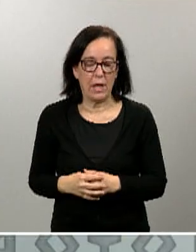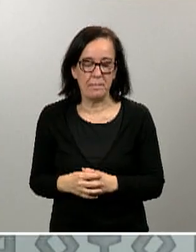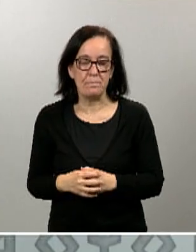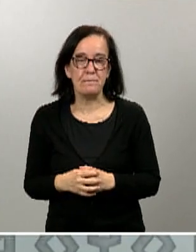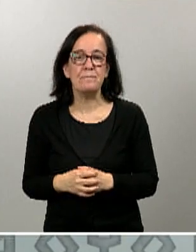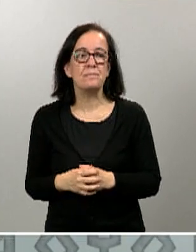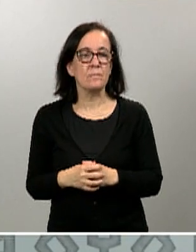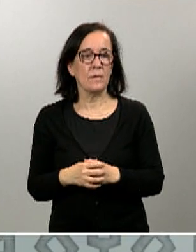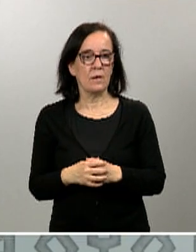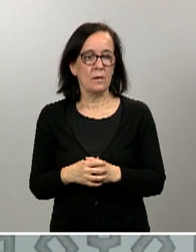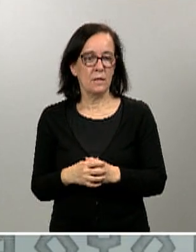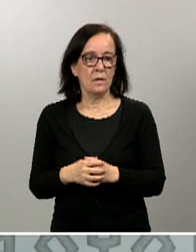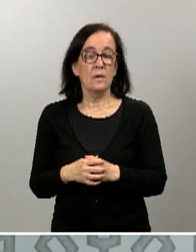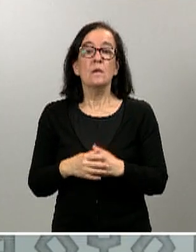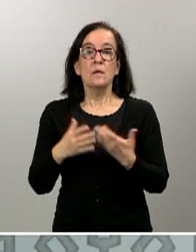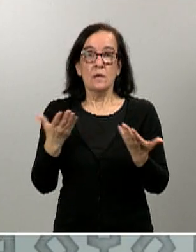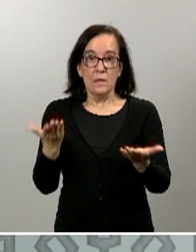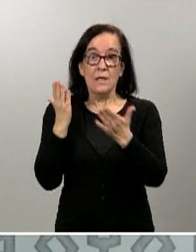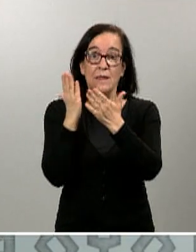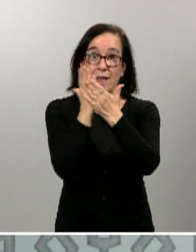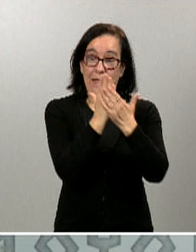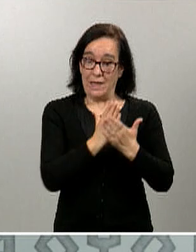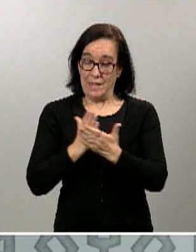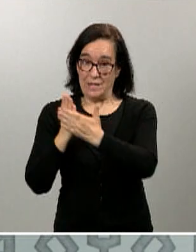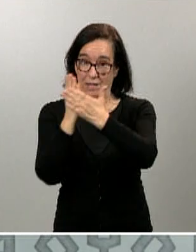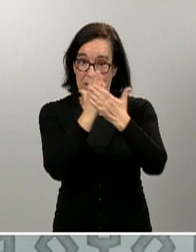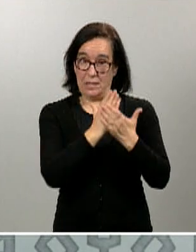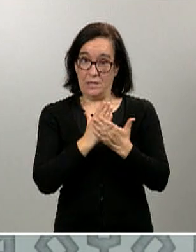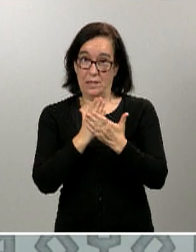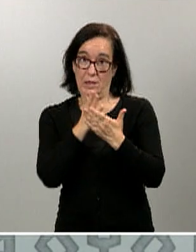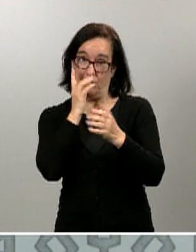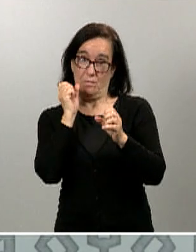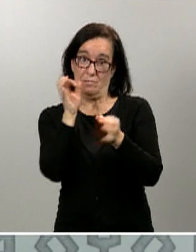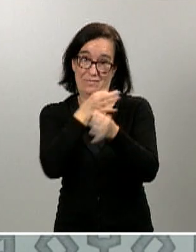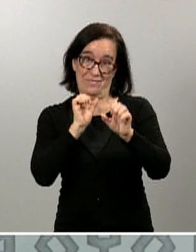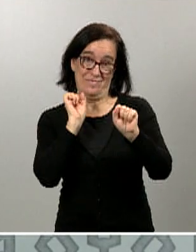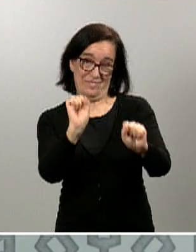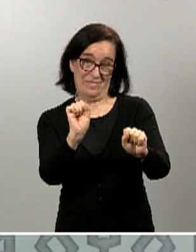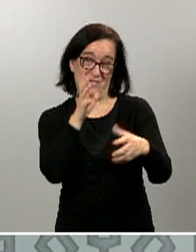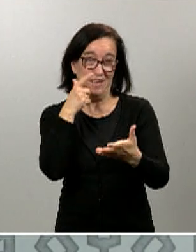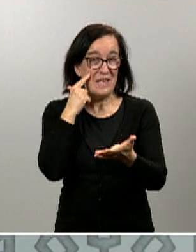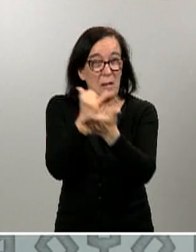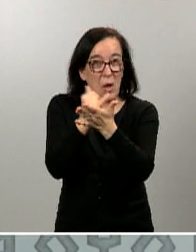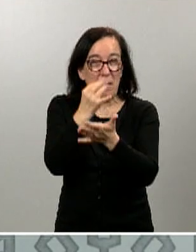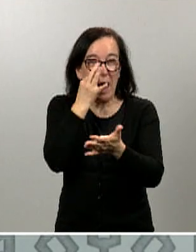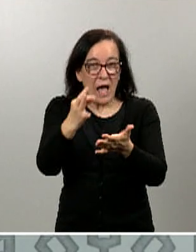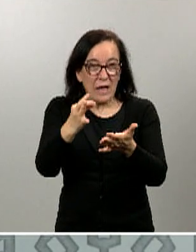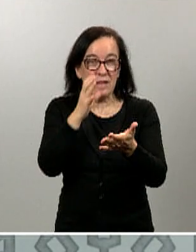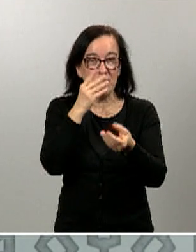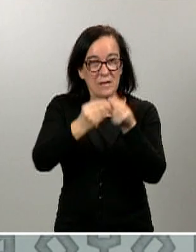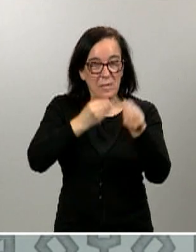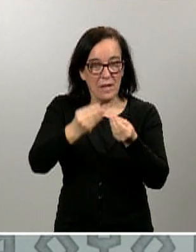el estudio de seroprevalencia, este que venimos diciendo estos días, que, como